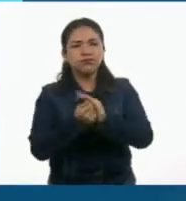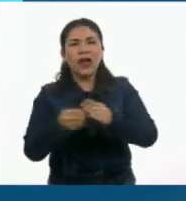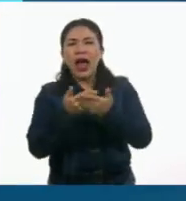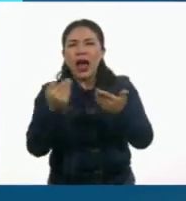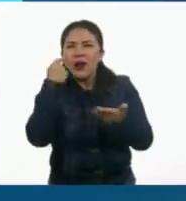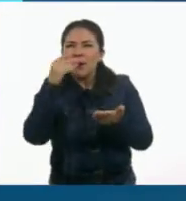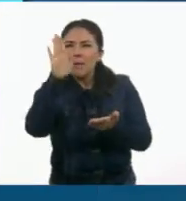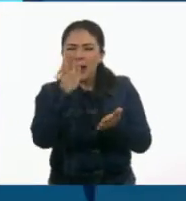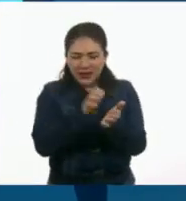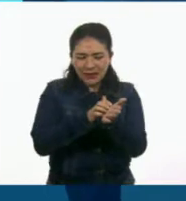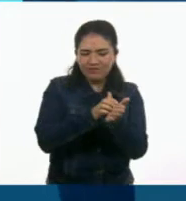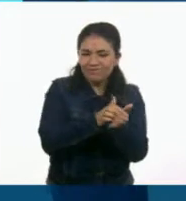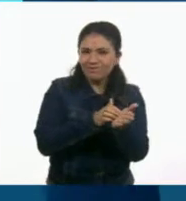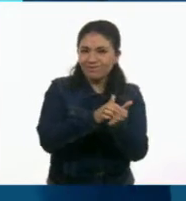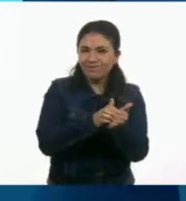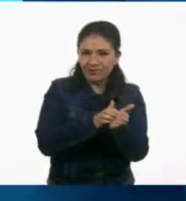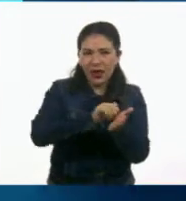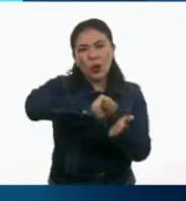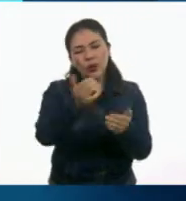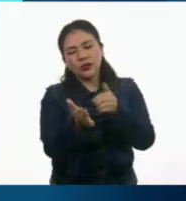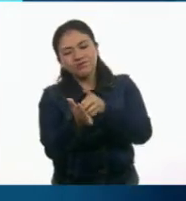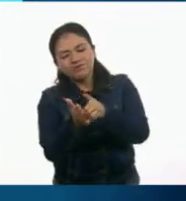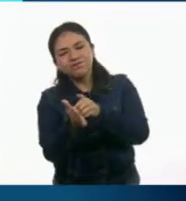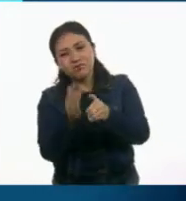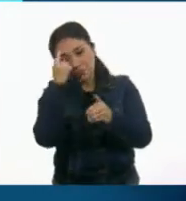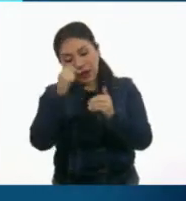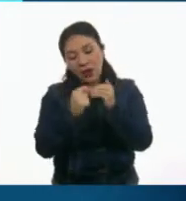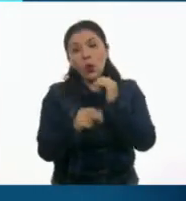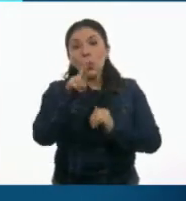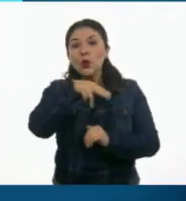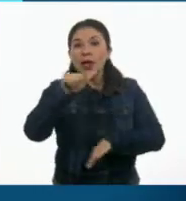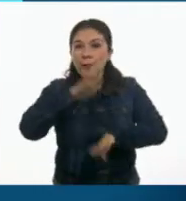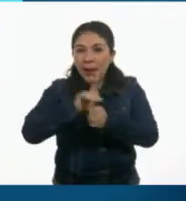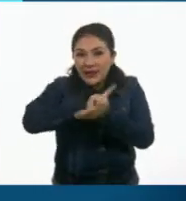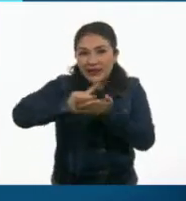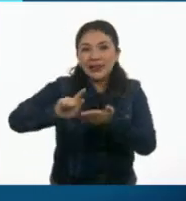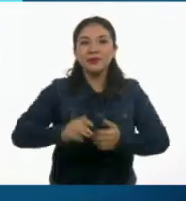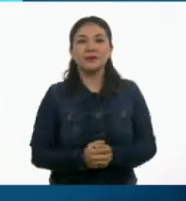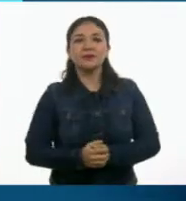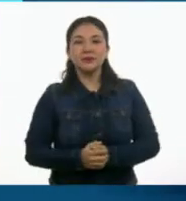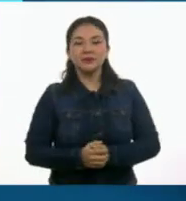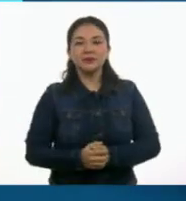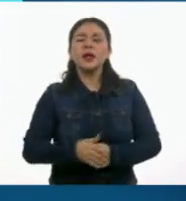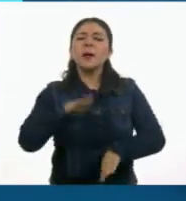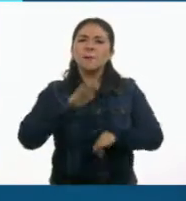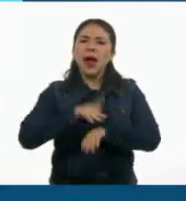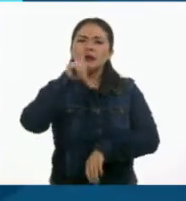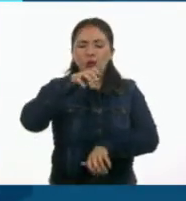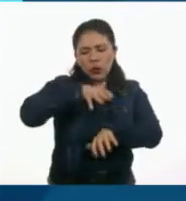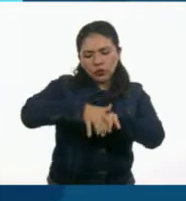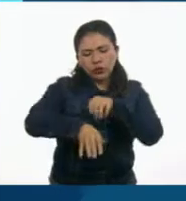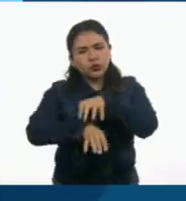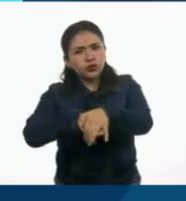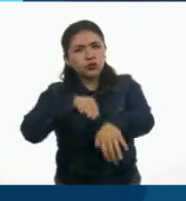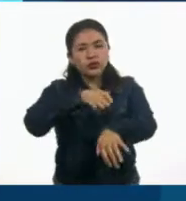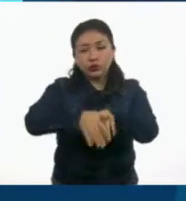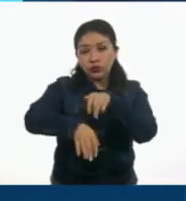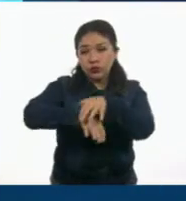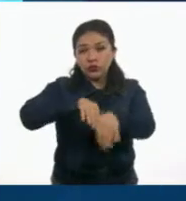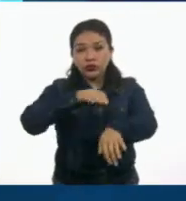Ahora, como que rasguñas la palma de tus manos para lavar tus uñas. Enjuaga tus manos con agua.